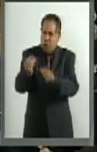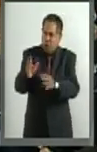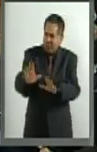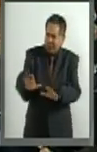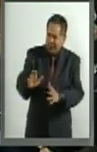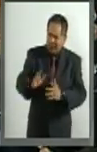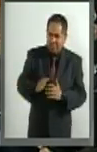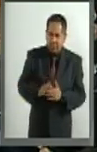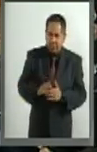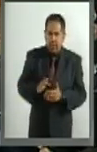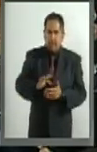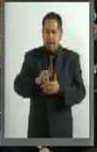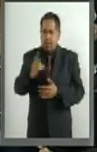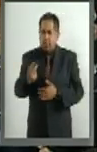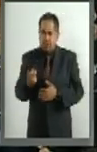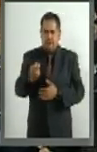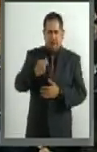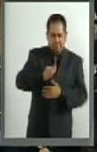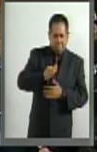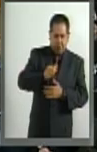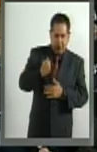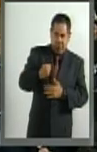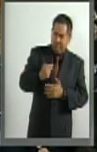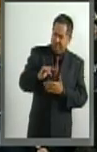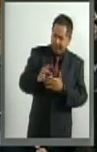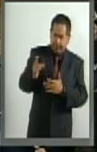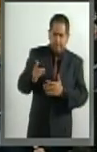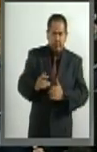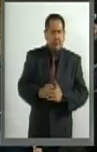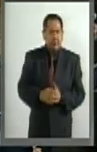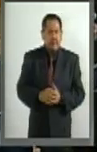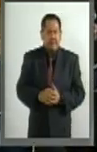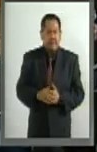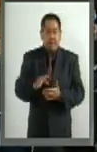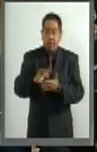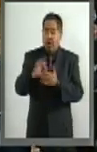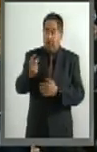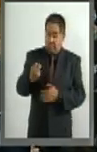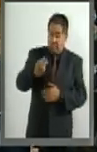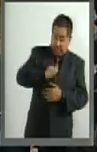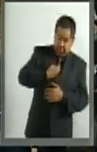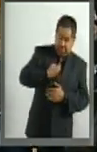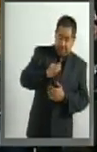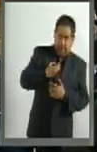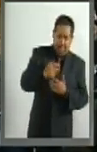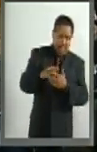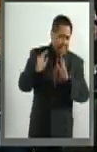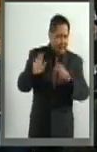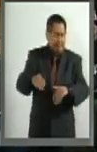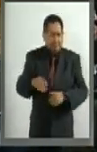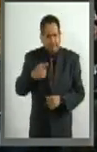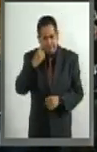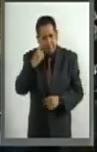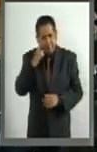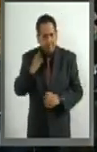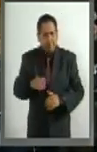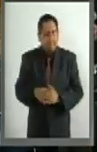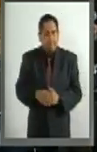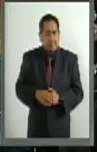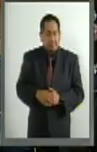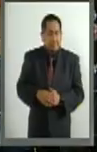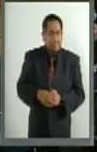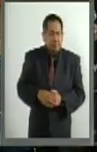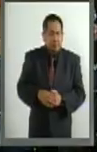Y gracias por aludirme, inclusive. Gracias por aludirme. Miren, a ver,